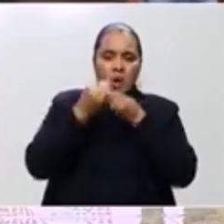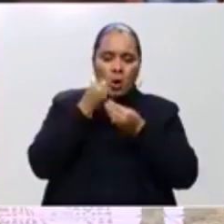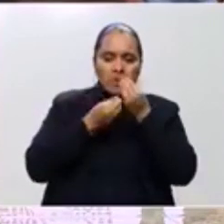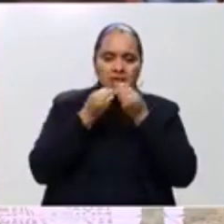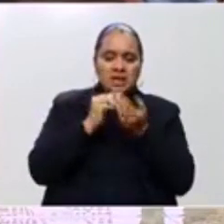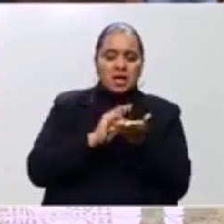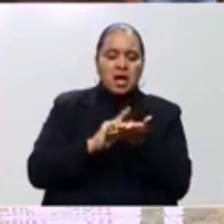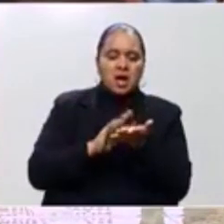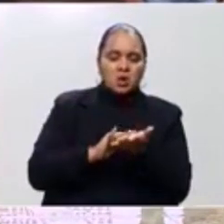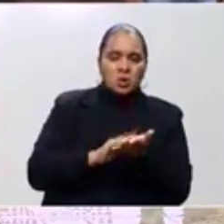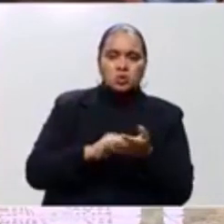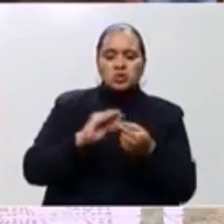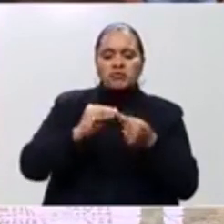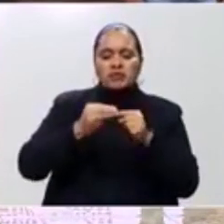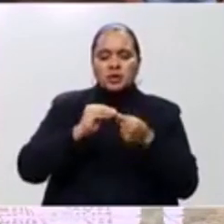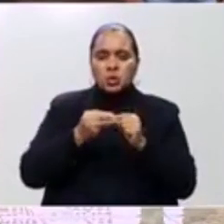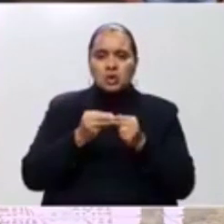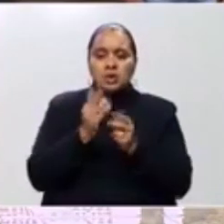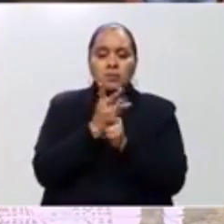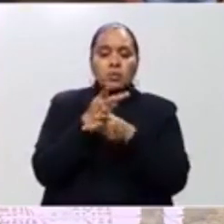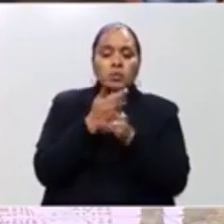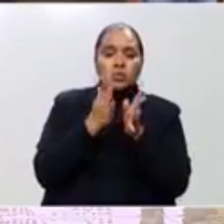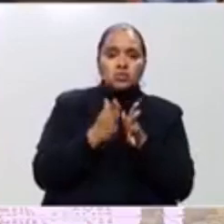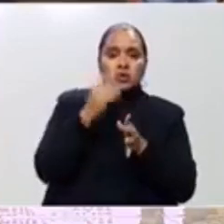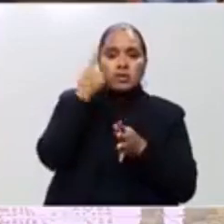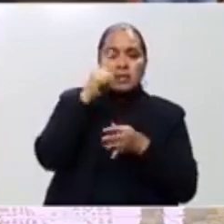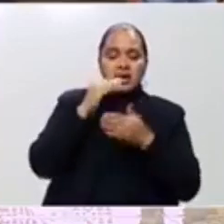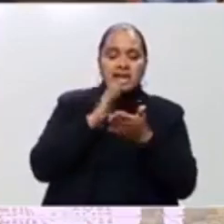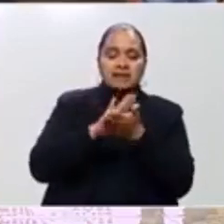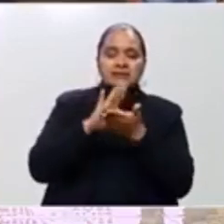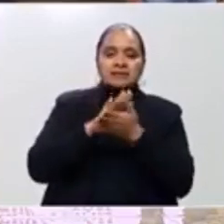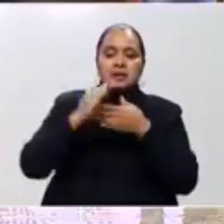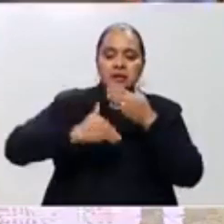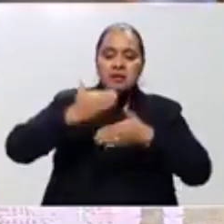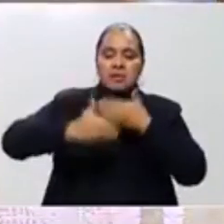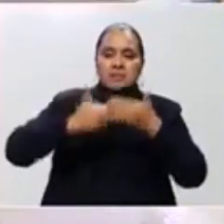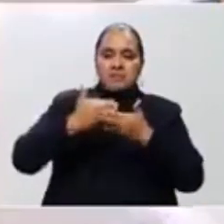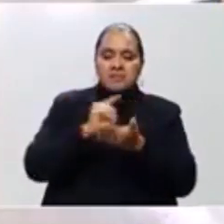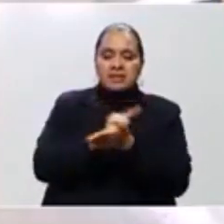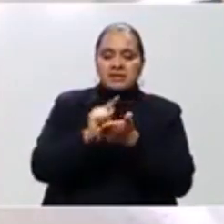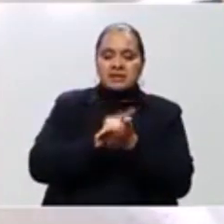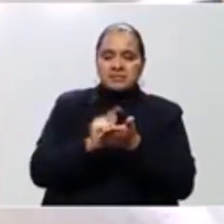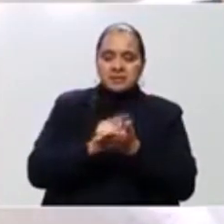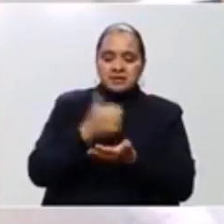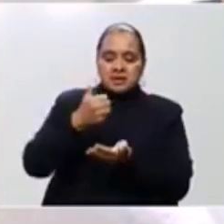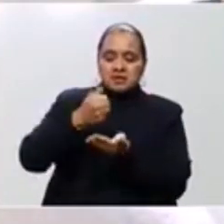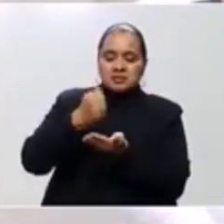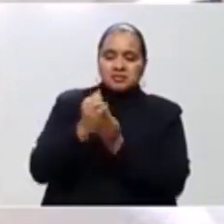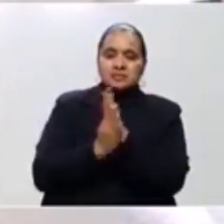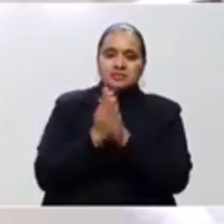importante, productos para la higiene, jabón líquido,